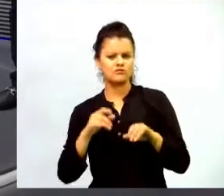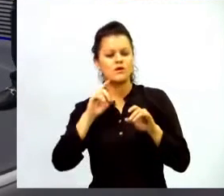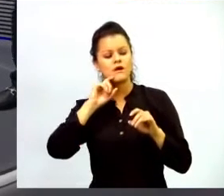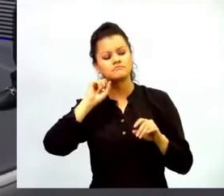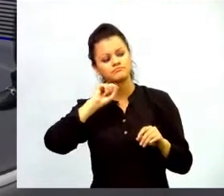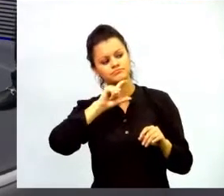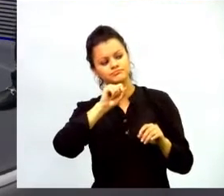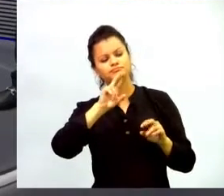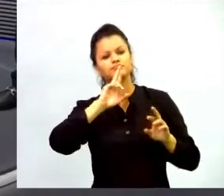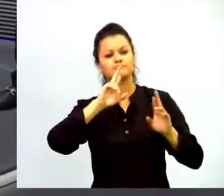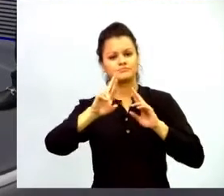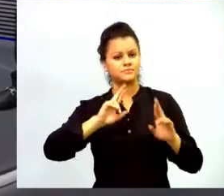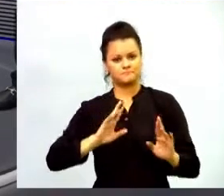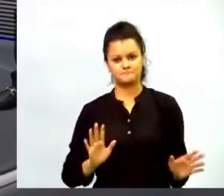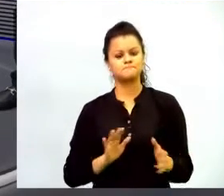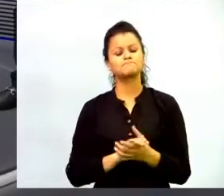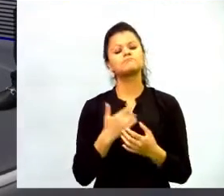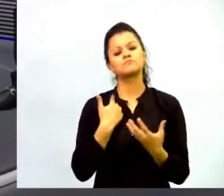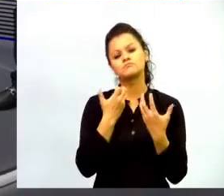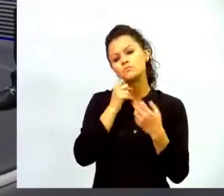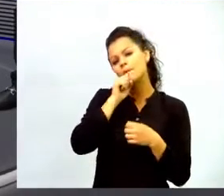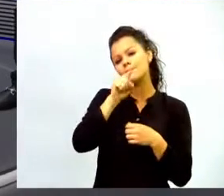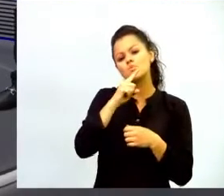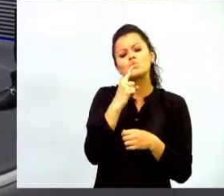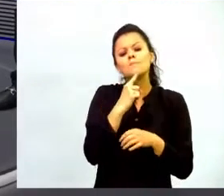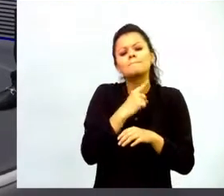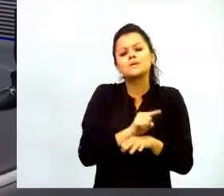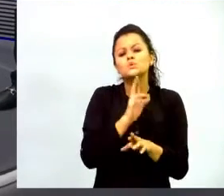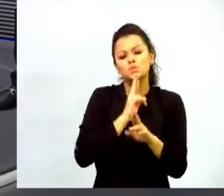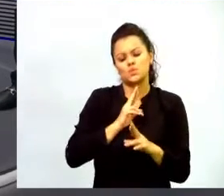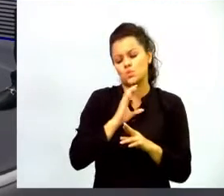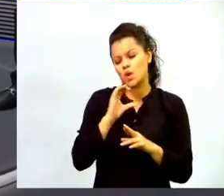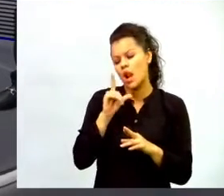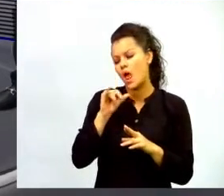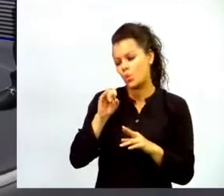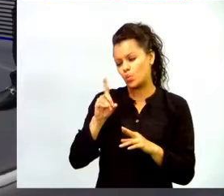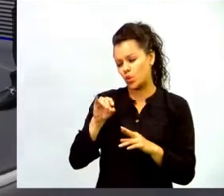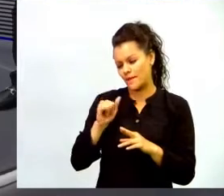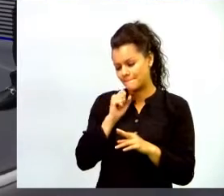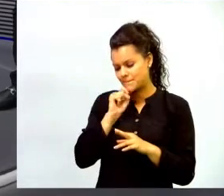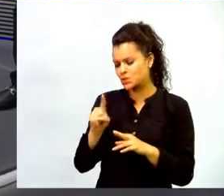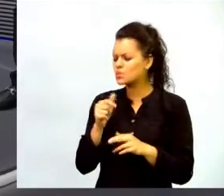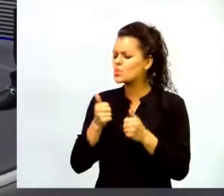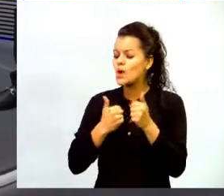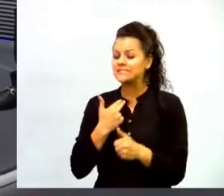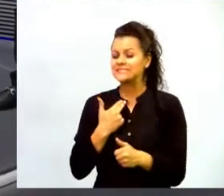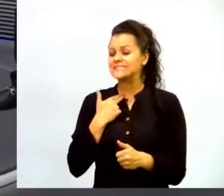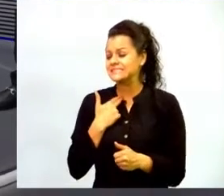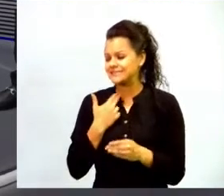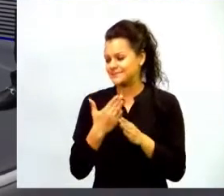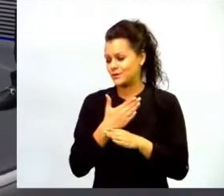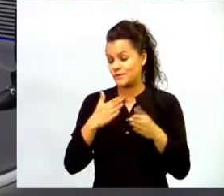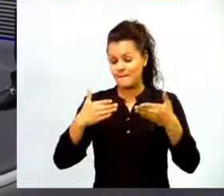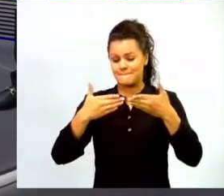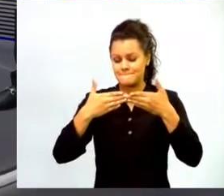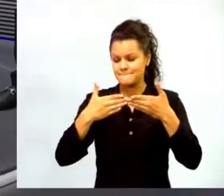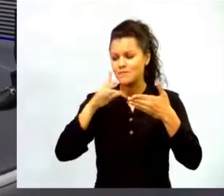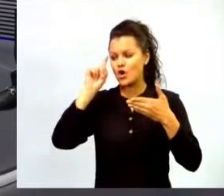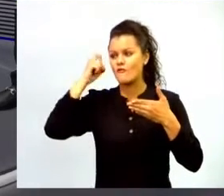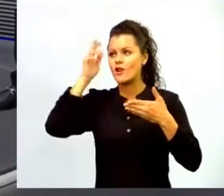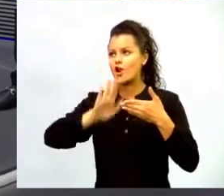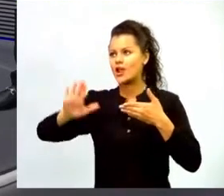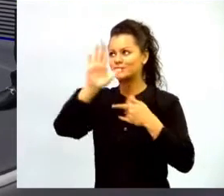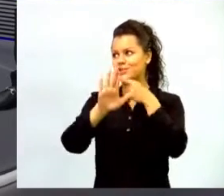respuestas yo quiero hacer una pregunta en un minuto Claudia cuéntanos en un minuto que obstáculo tenemos que vencer desde el gobierno